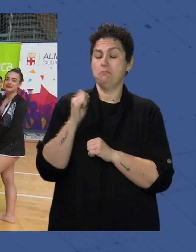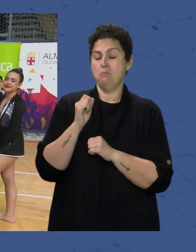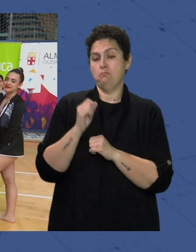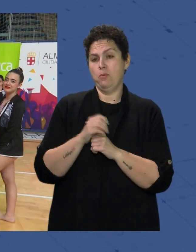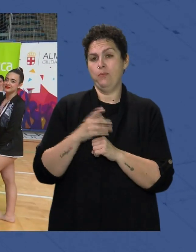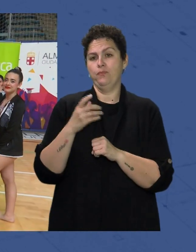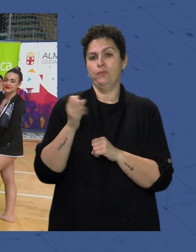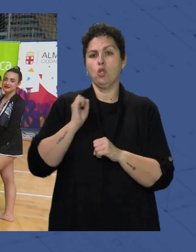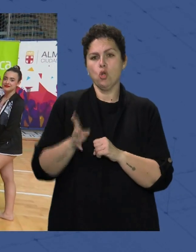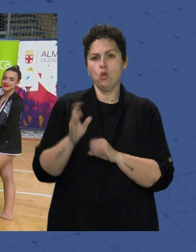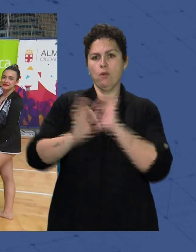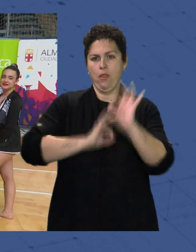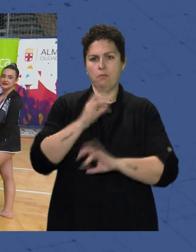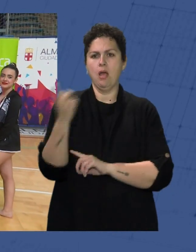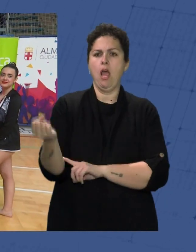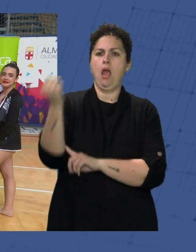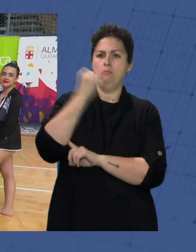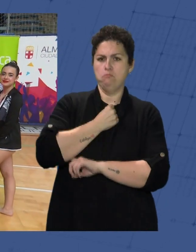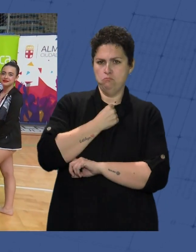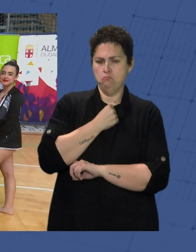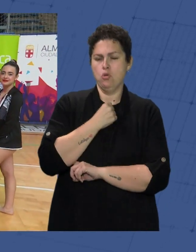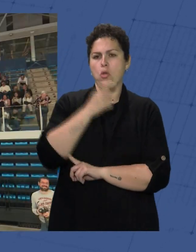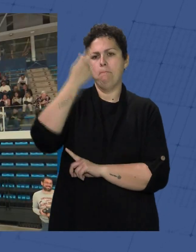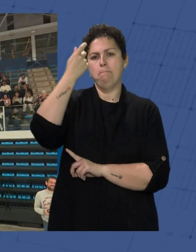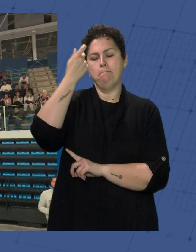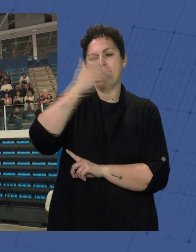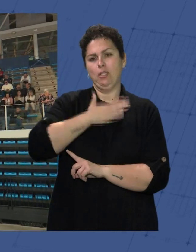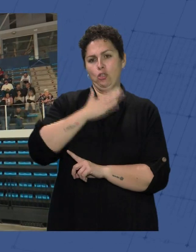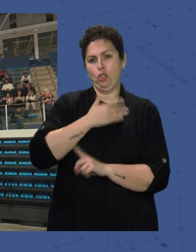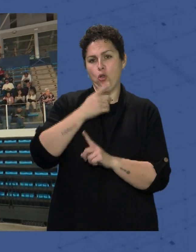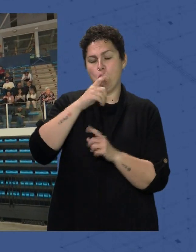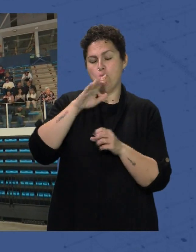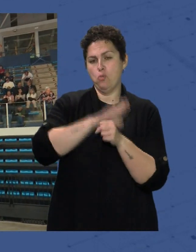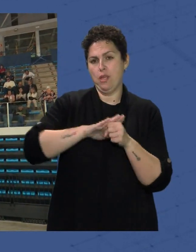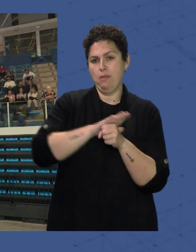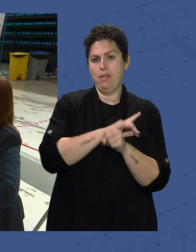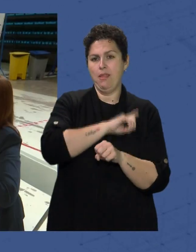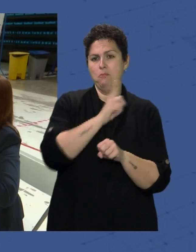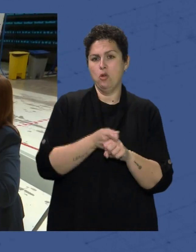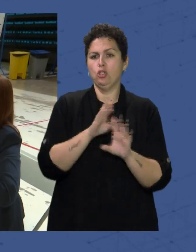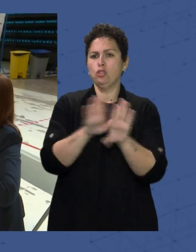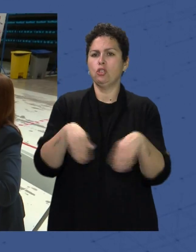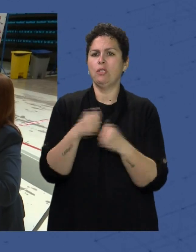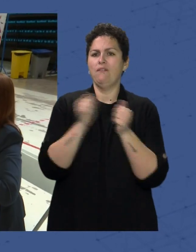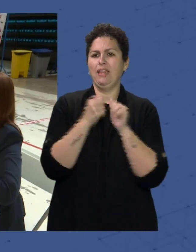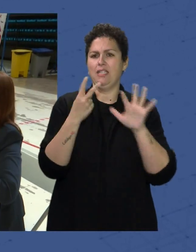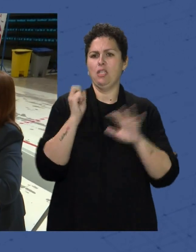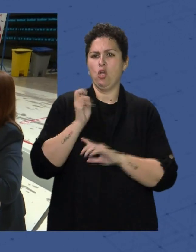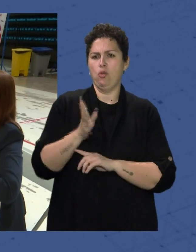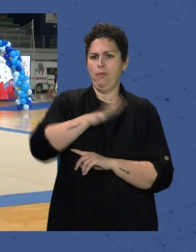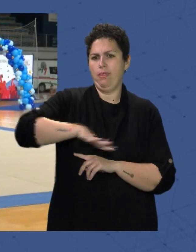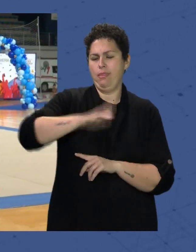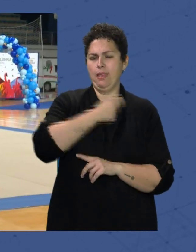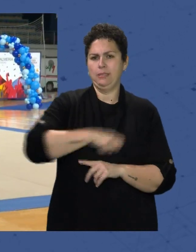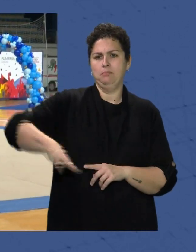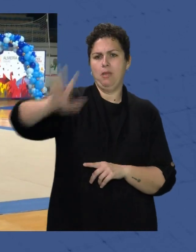por el club Y respaldado por el patronato Municipal de deportes A través del Ayuntamiento De Almería Se han dado cita Alrededor de 27 clubes Del territorio español Para demostrar